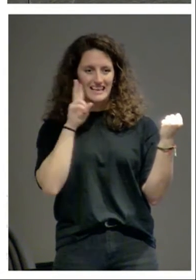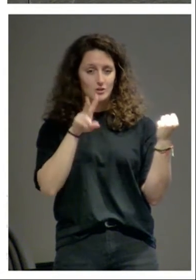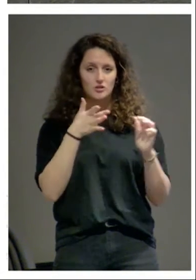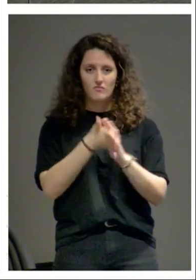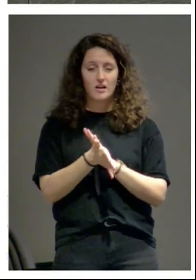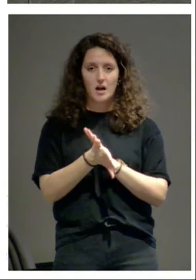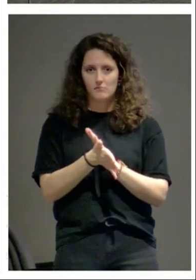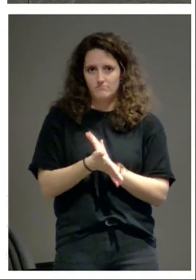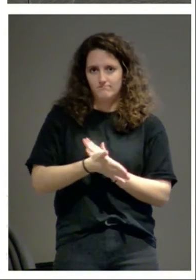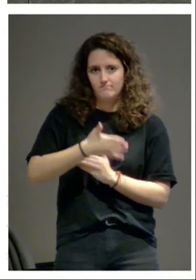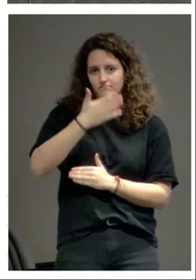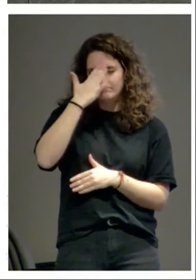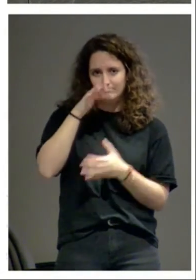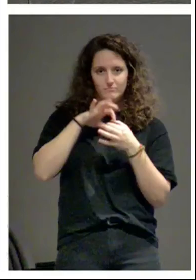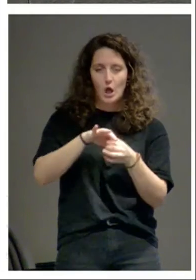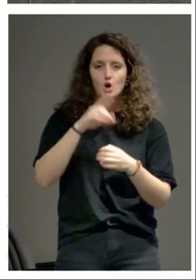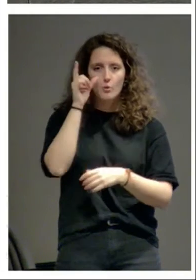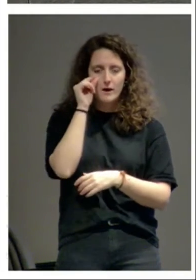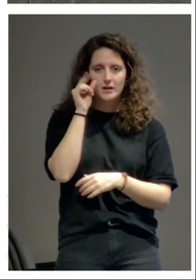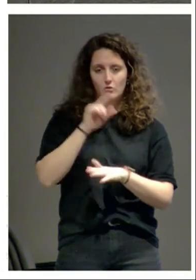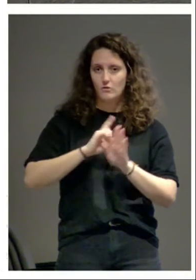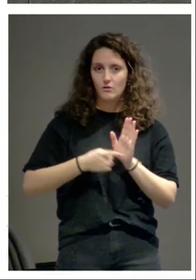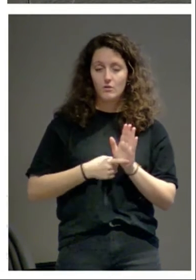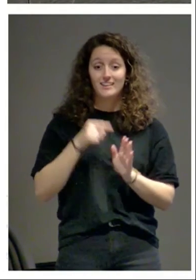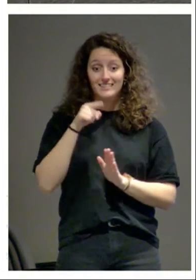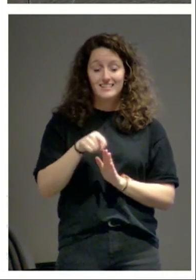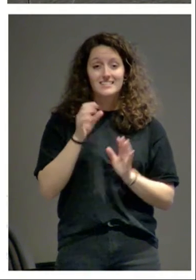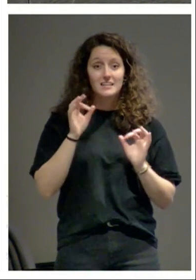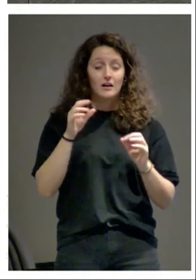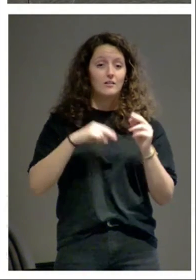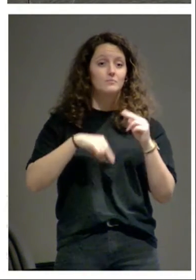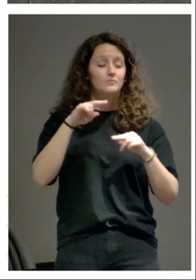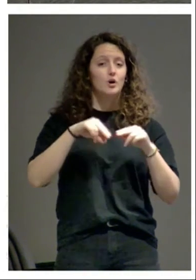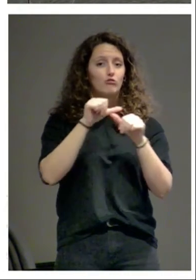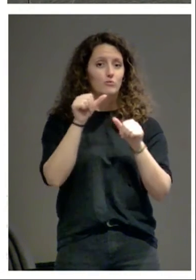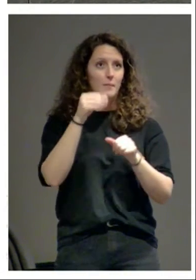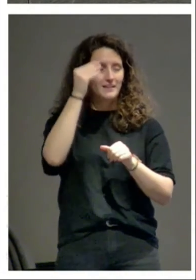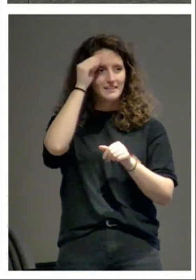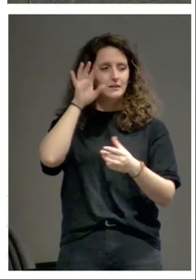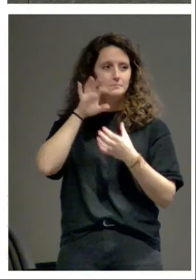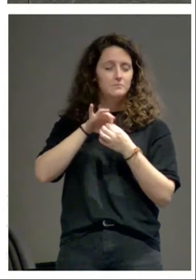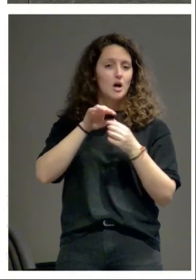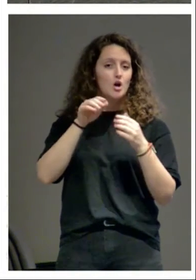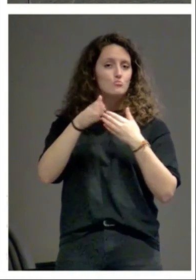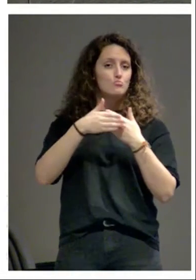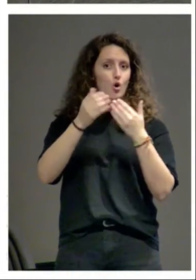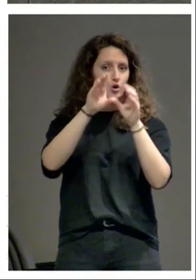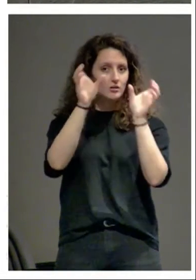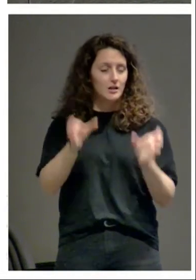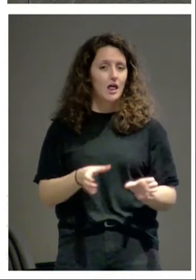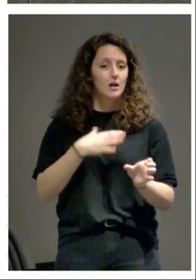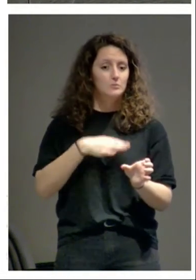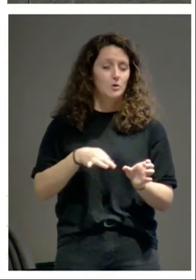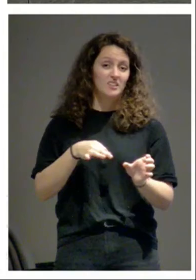románico luego este aparejo que se pensó para que tuviese una portada no se talla